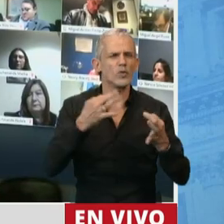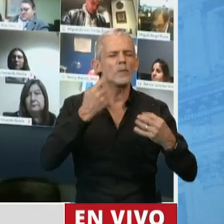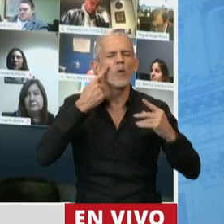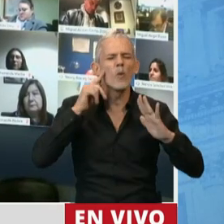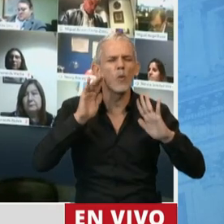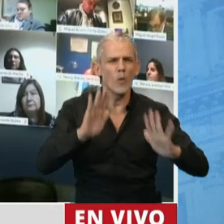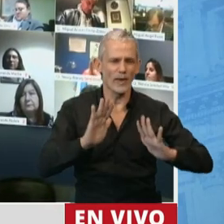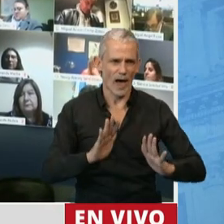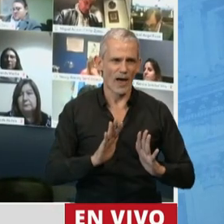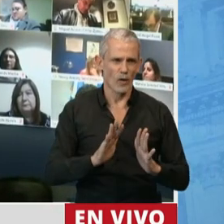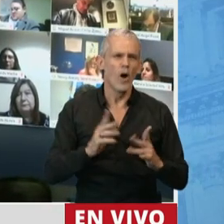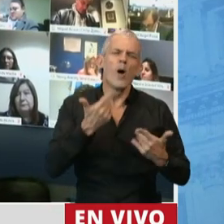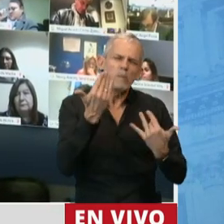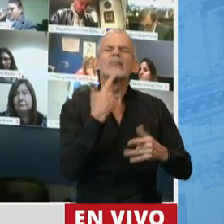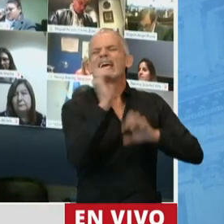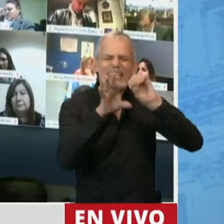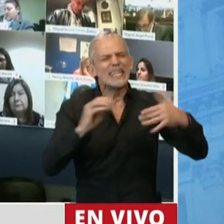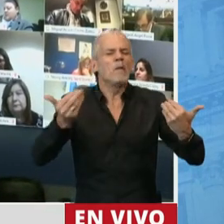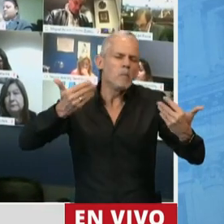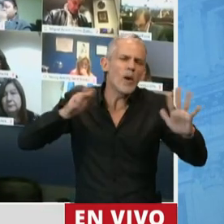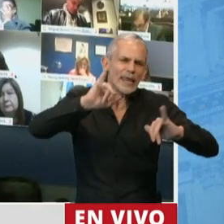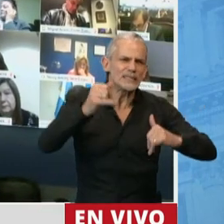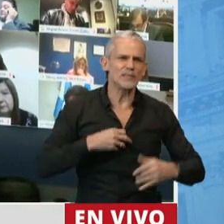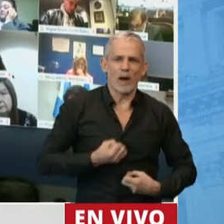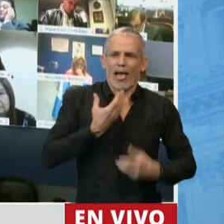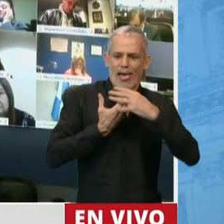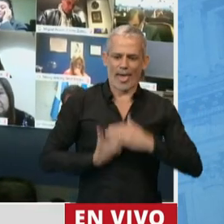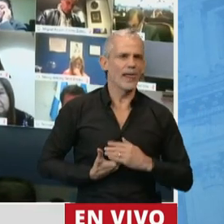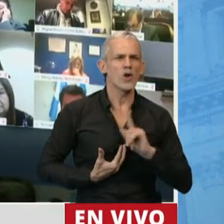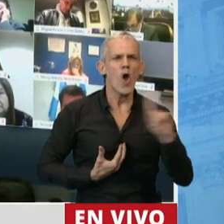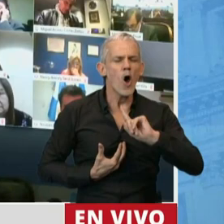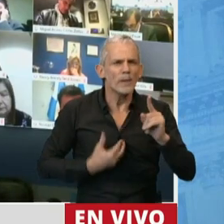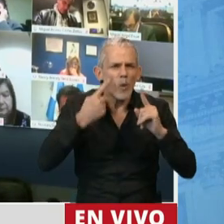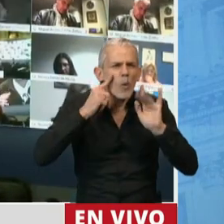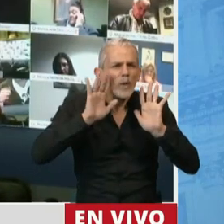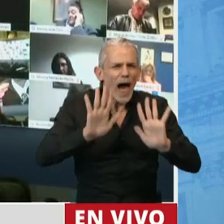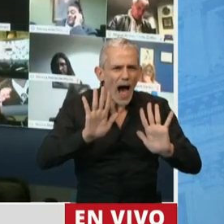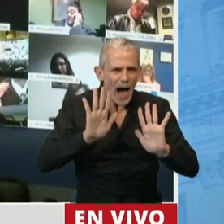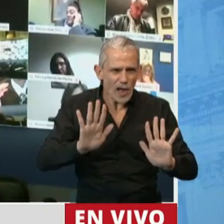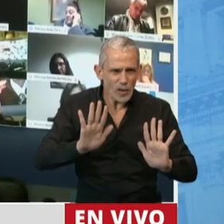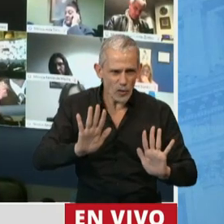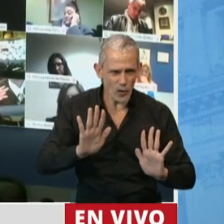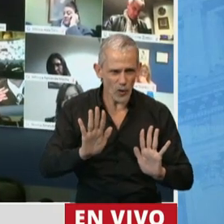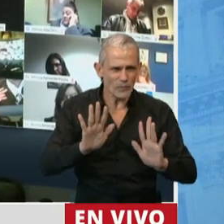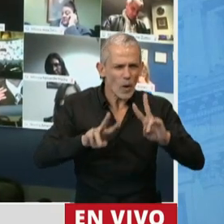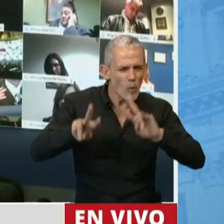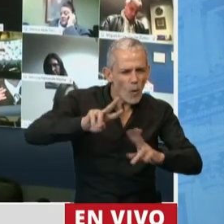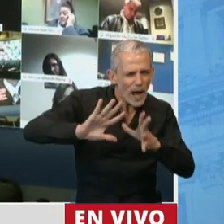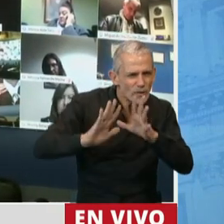prudencia lo que no significa no poder criticar no poder decir las cosas pero sí de manera prudente y buscando sí